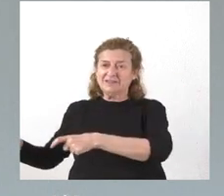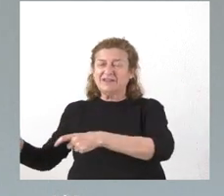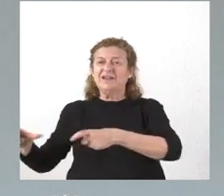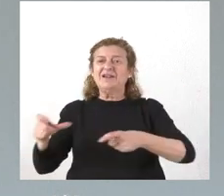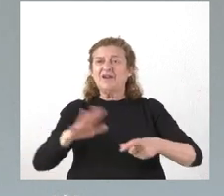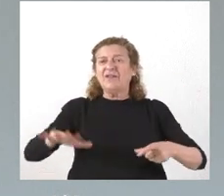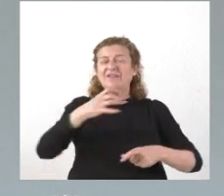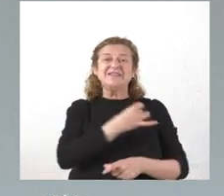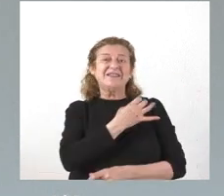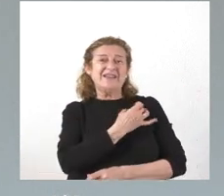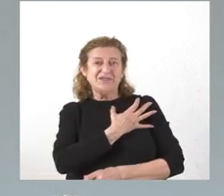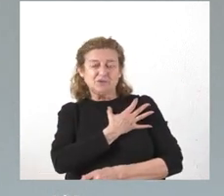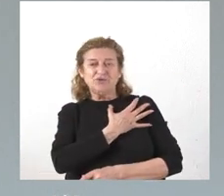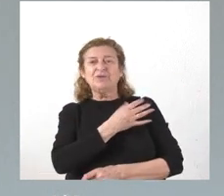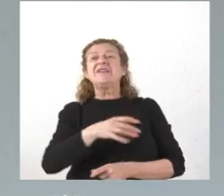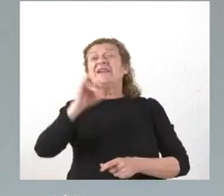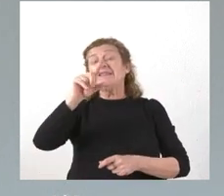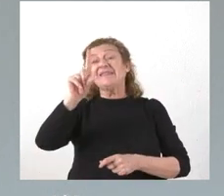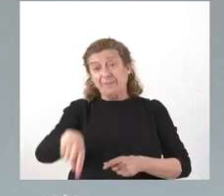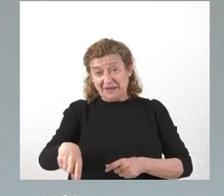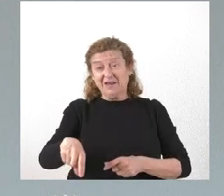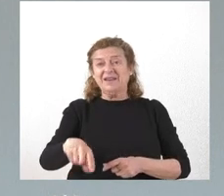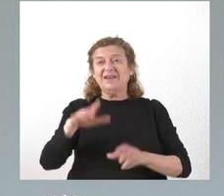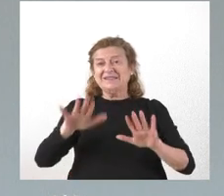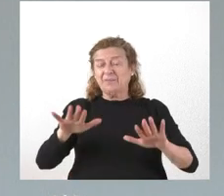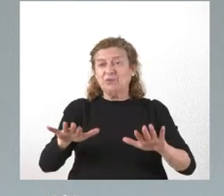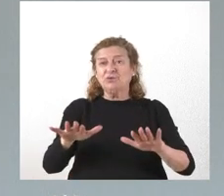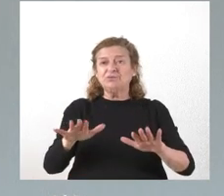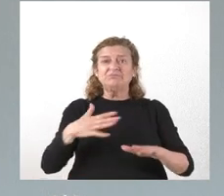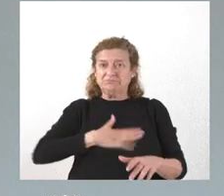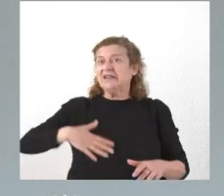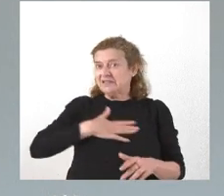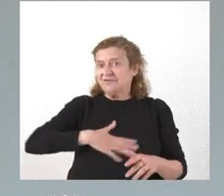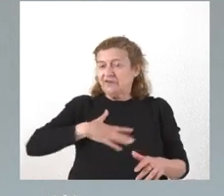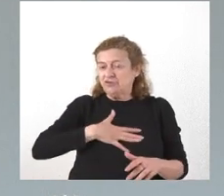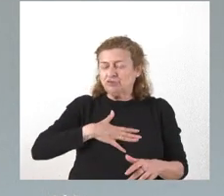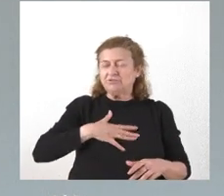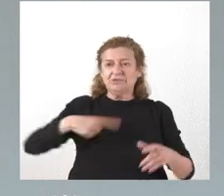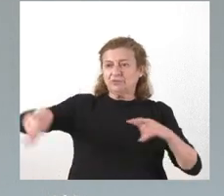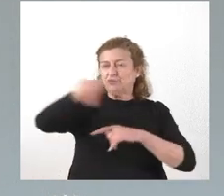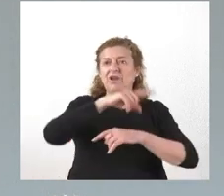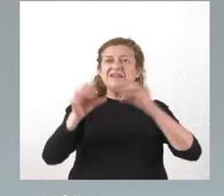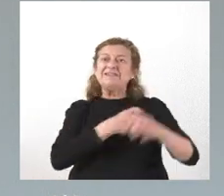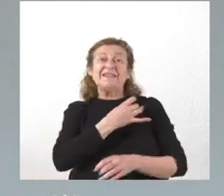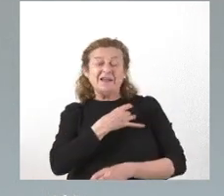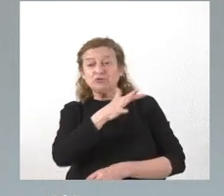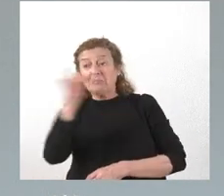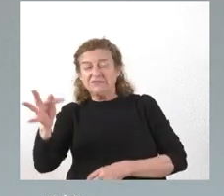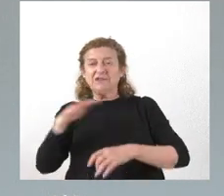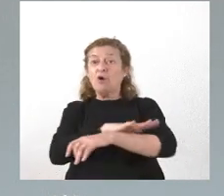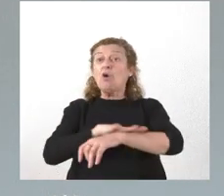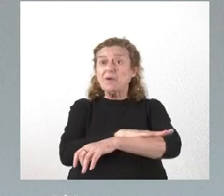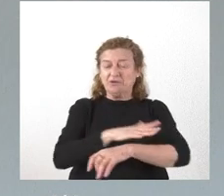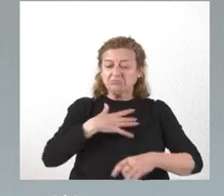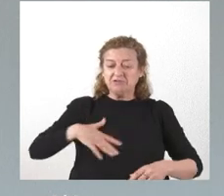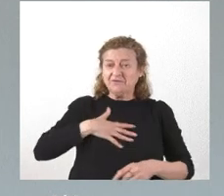sindicales y, por tanto, estamos satisfechos, tanto las organizaciones sindicales como el Gobierno, de llevar a